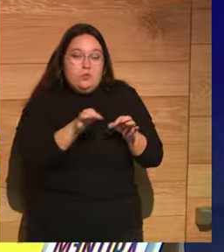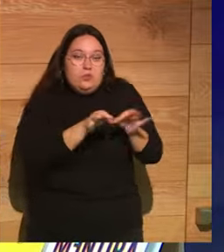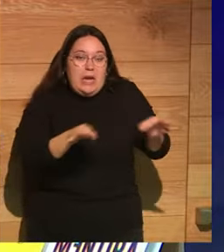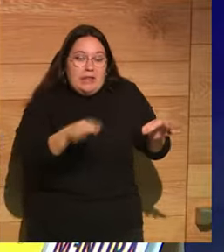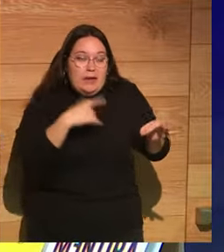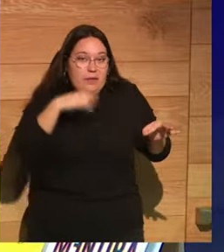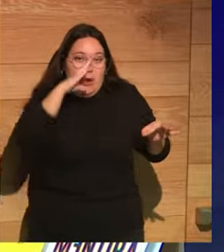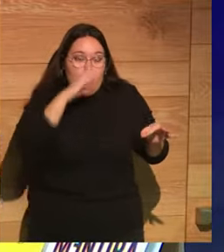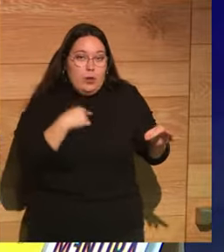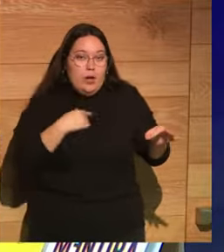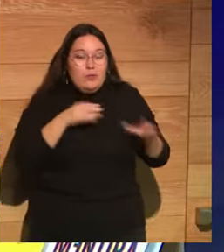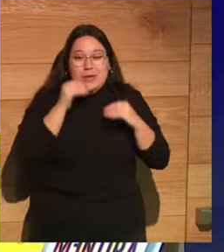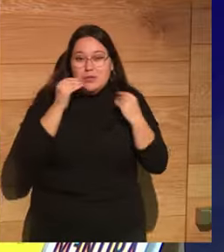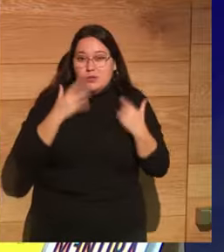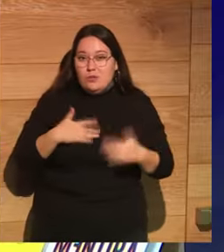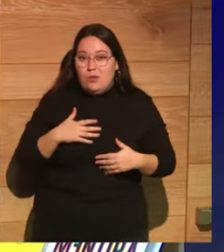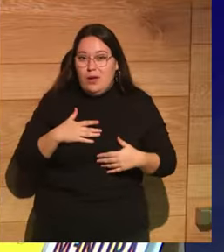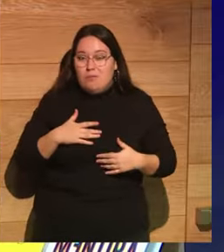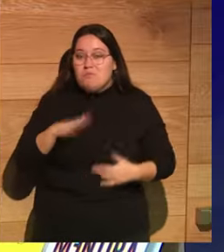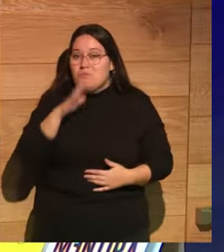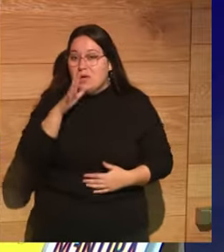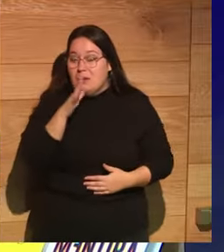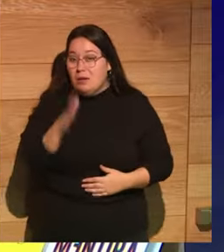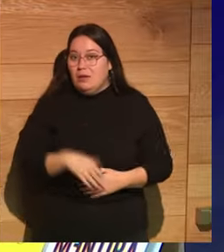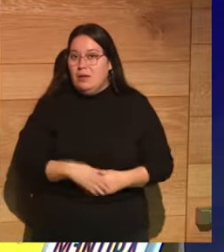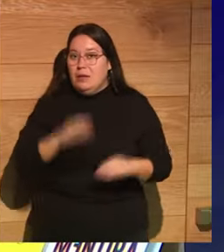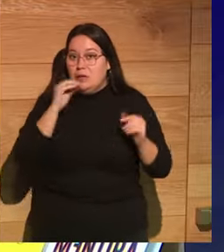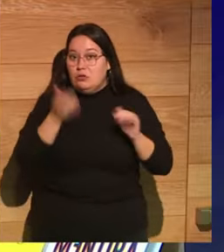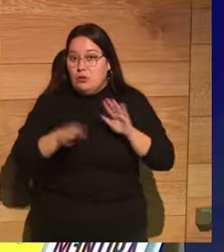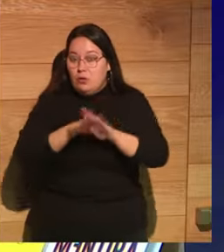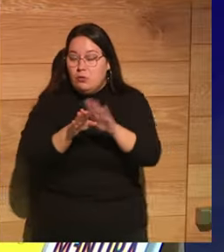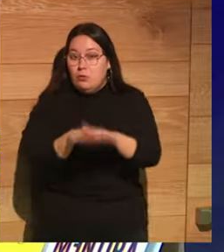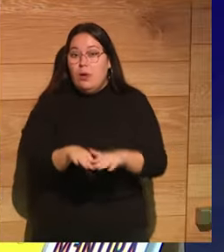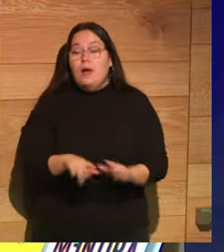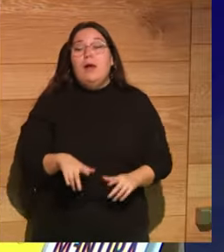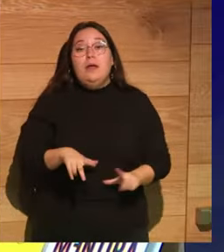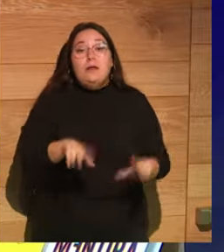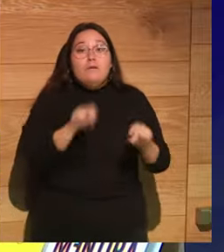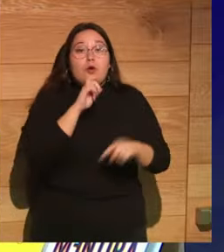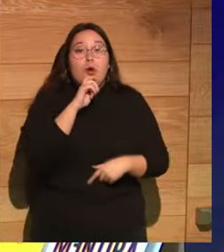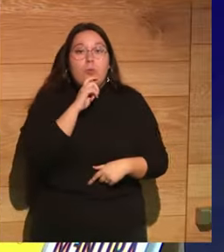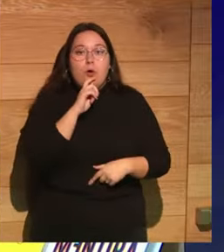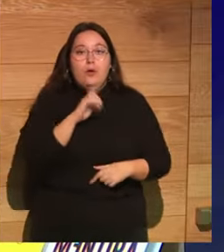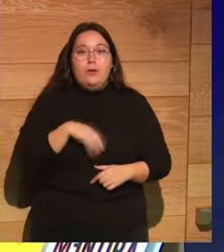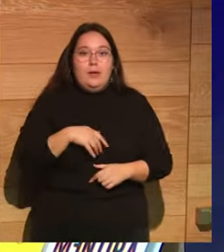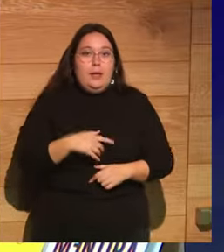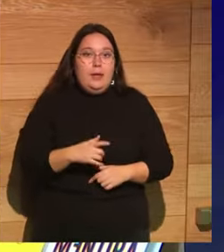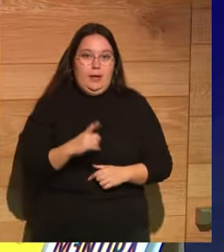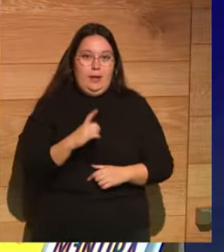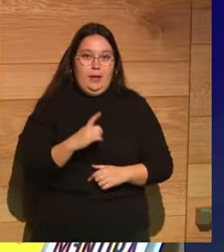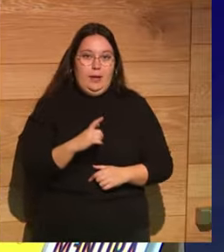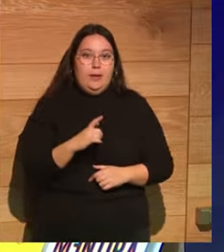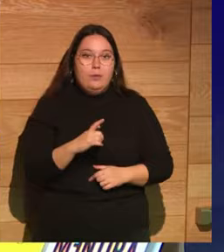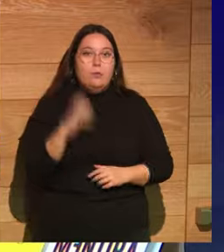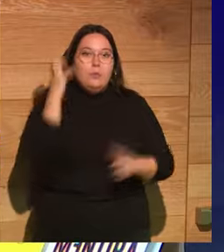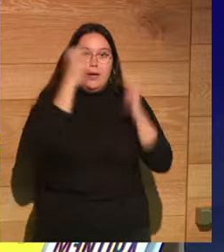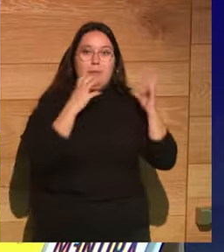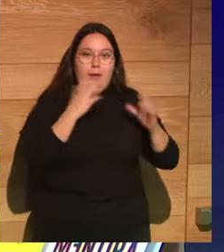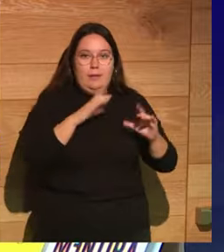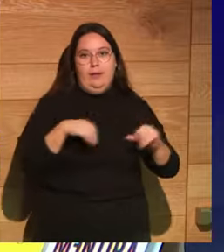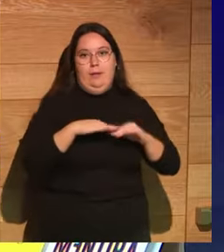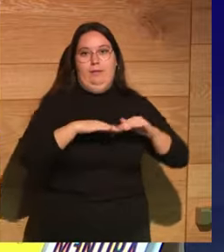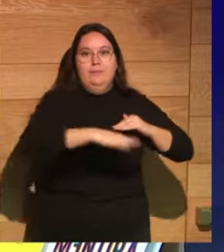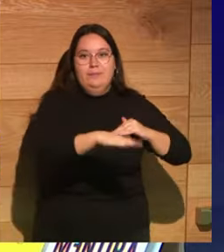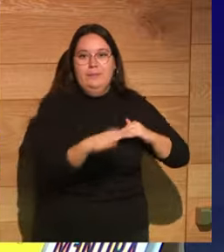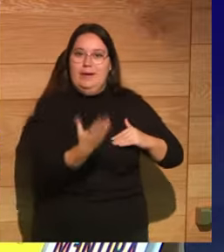hay toda una historia que es increíble bueno, la historia sigue luego acaban en el interior de una ballena que acaban incendiando por dentro para poder salir